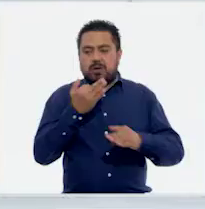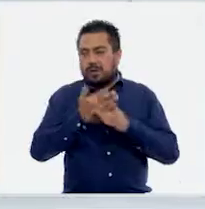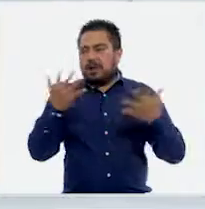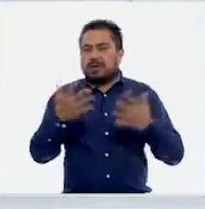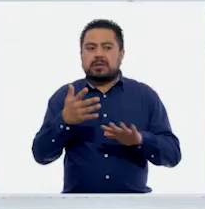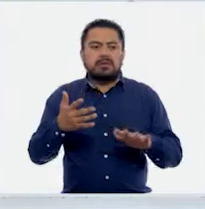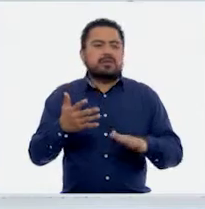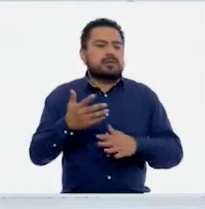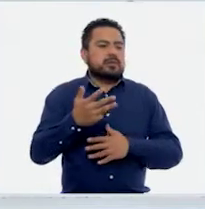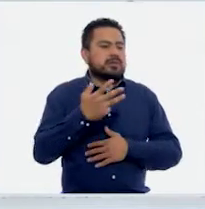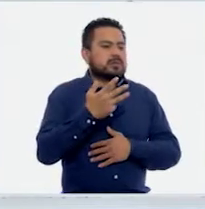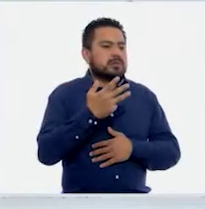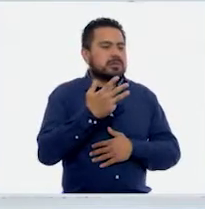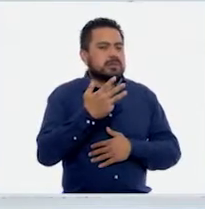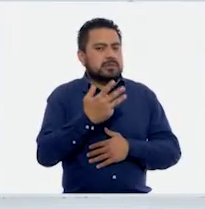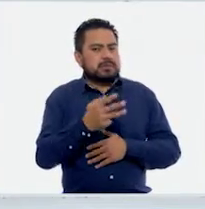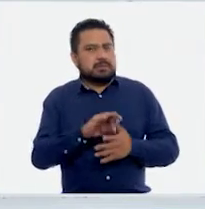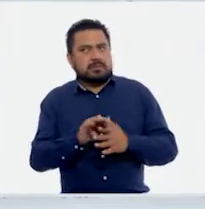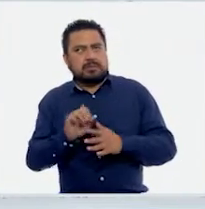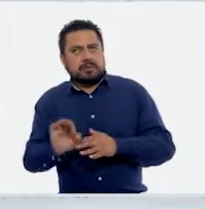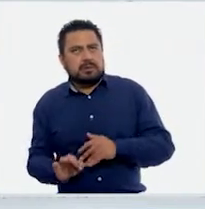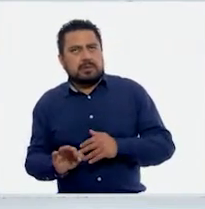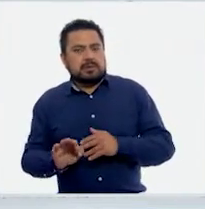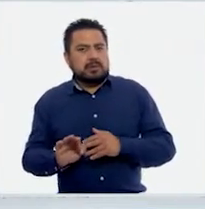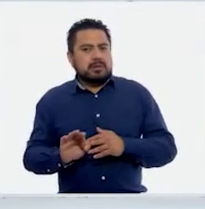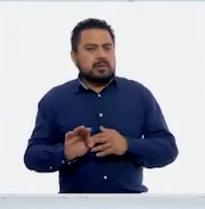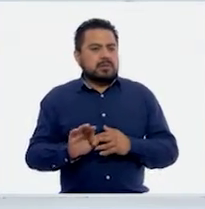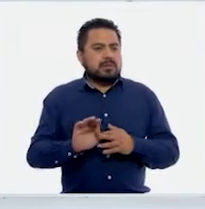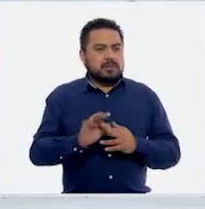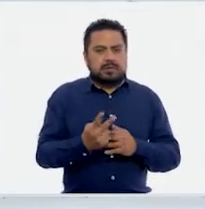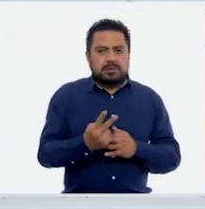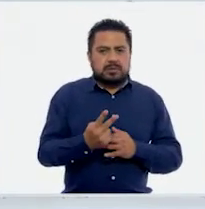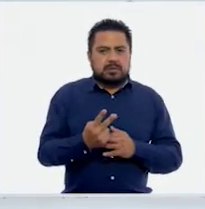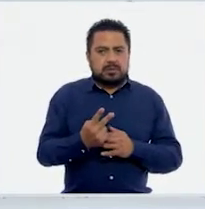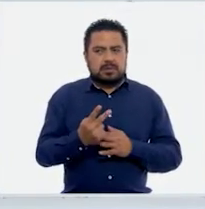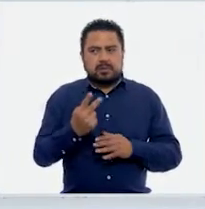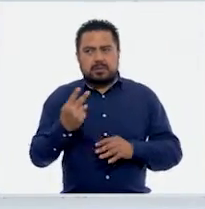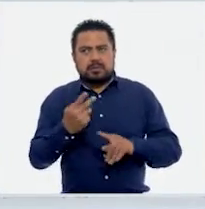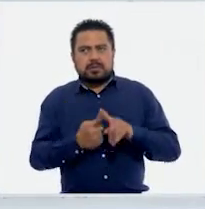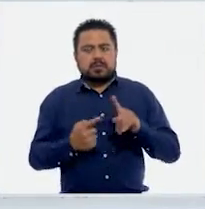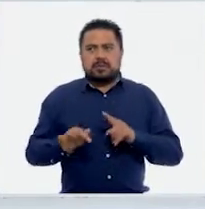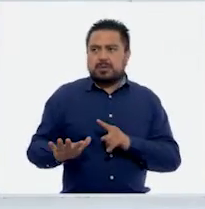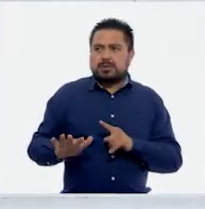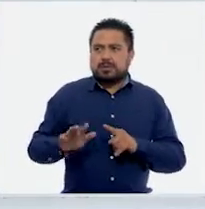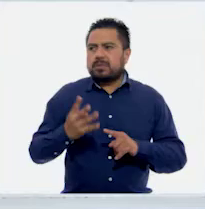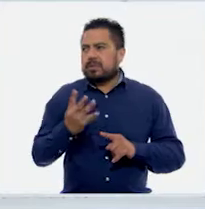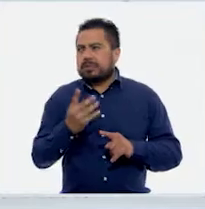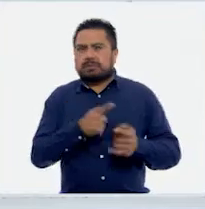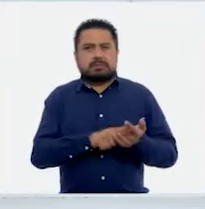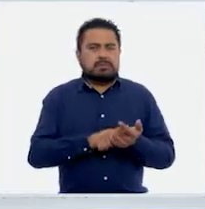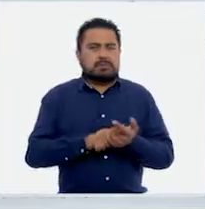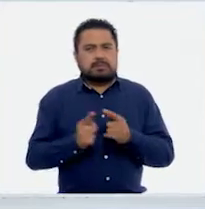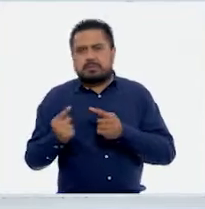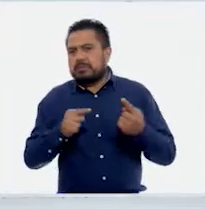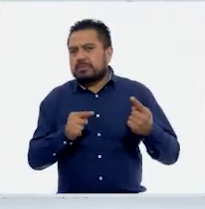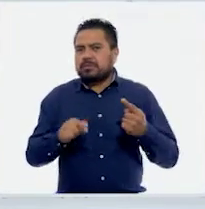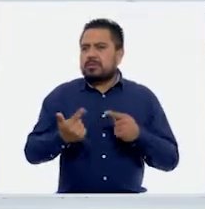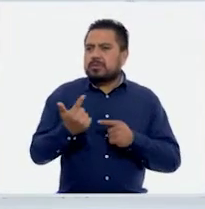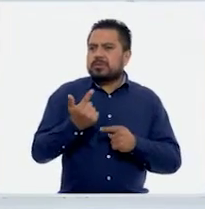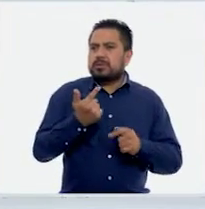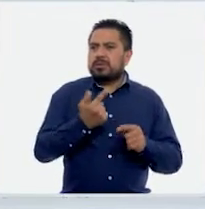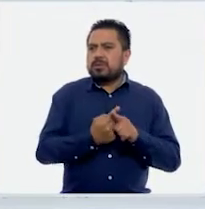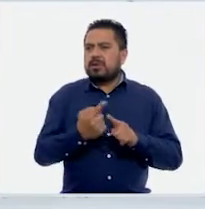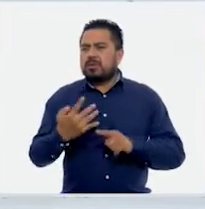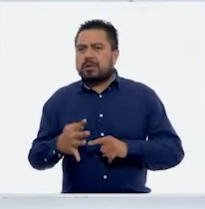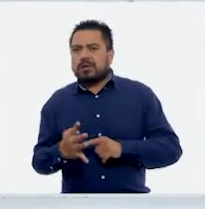6 por 5, 30. 30. Lleamos 3. 6 por 7, 42. Y 3, 45. 5. Lleamos 4. 6 por 2, 12. Y 4,